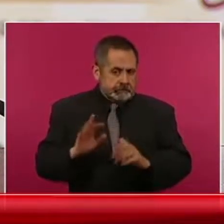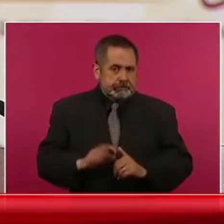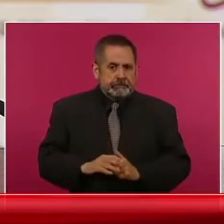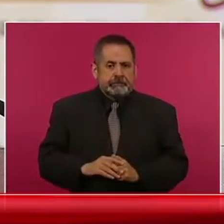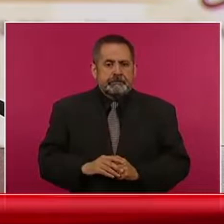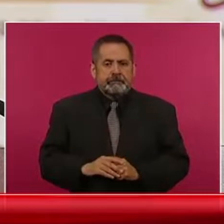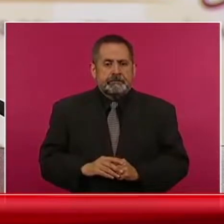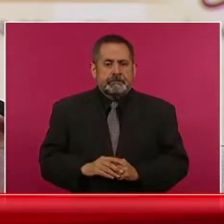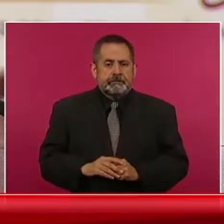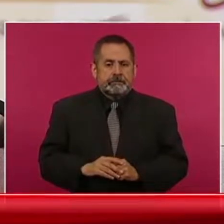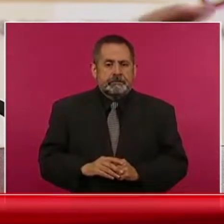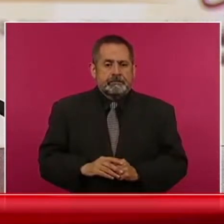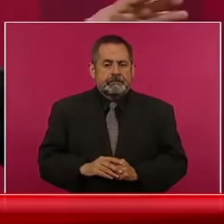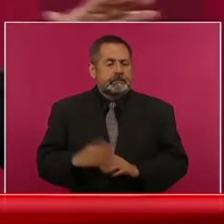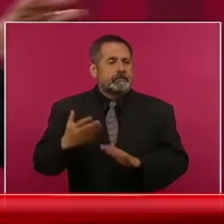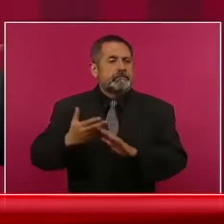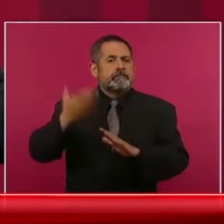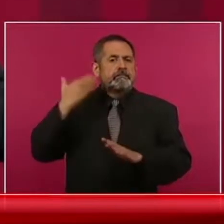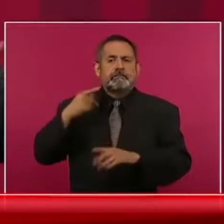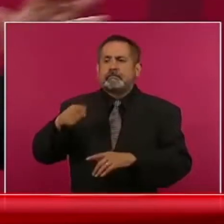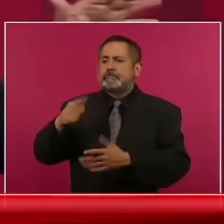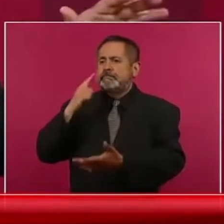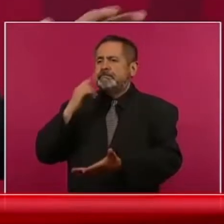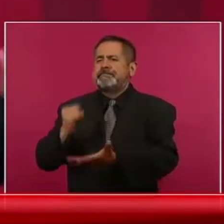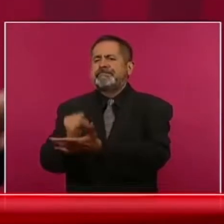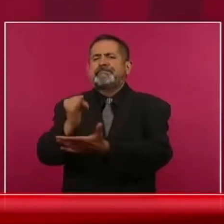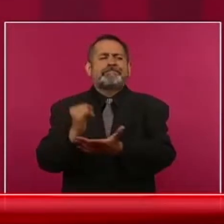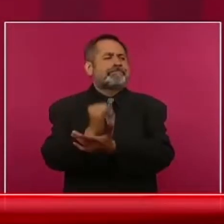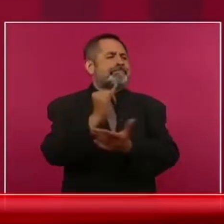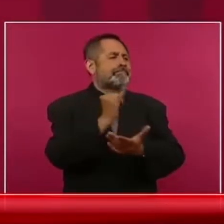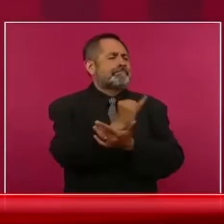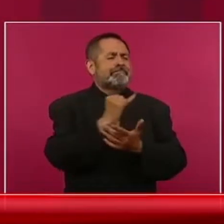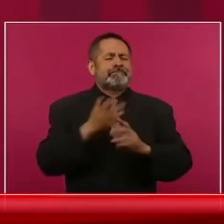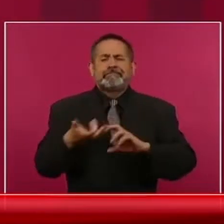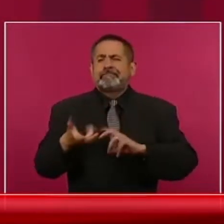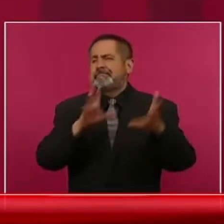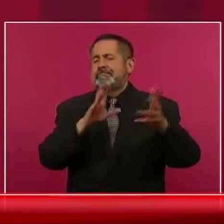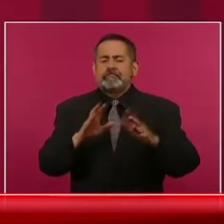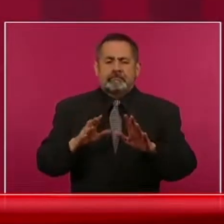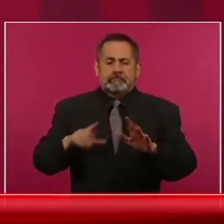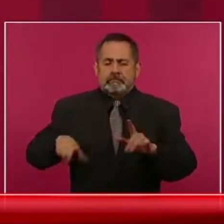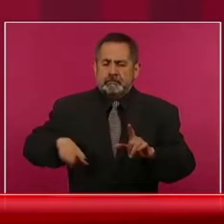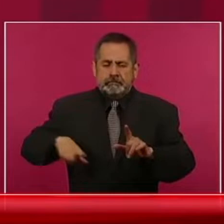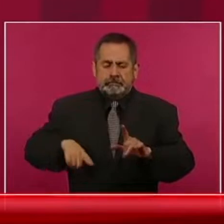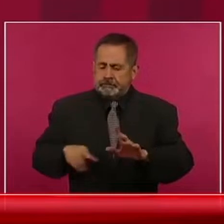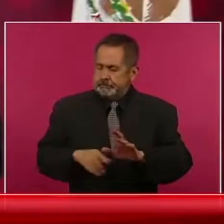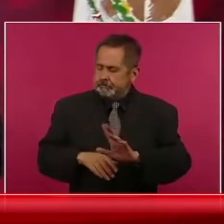Antes era un desorden el gobierno,